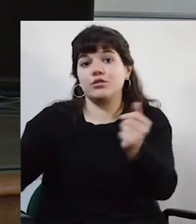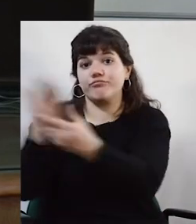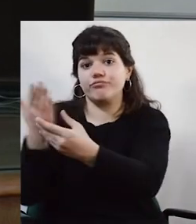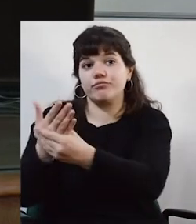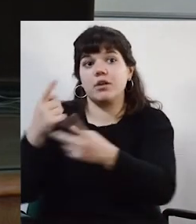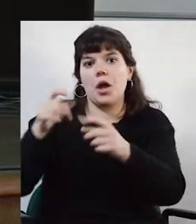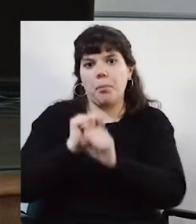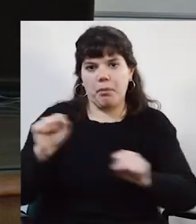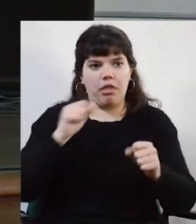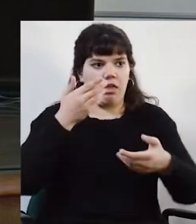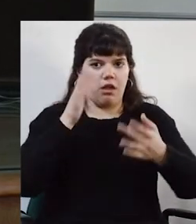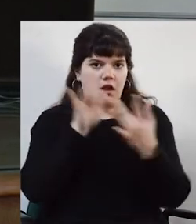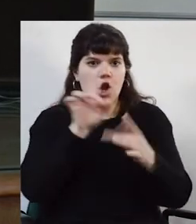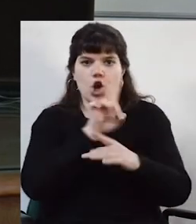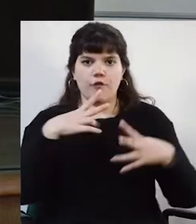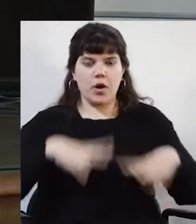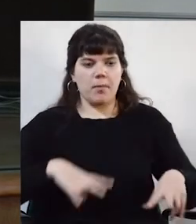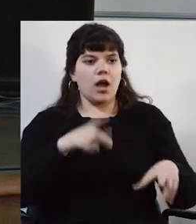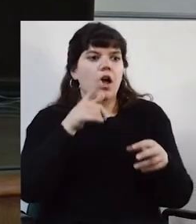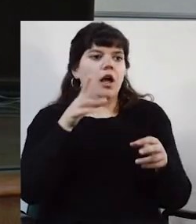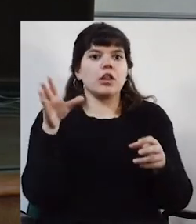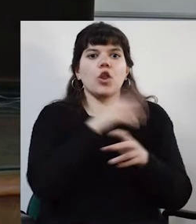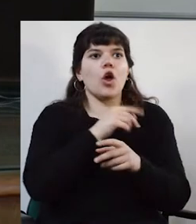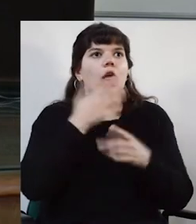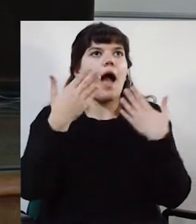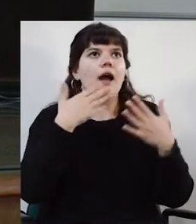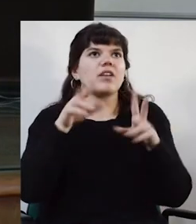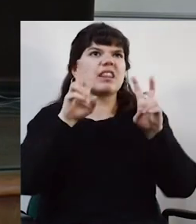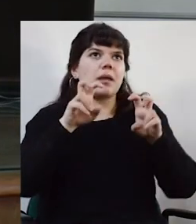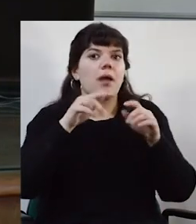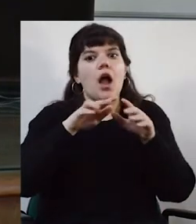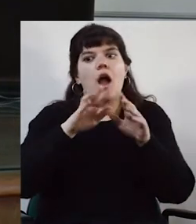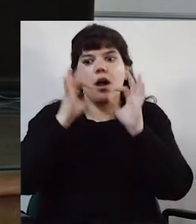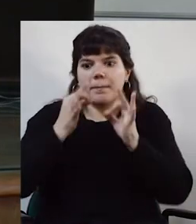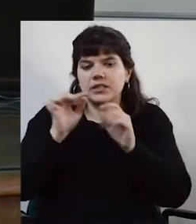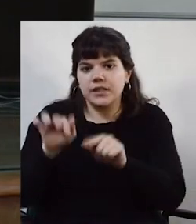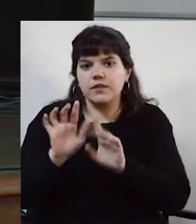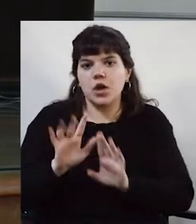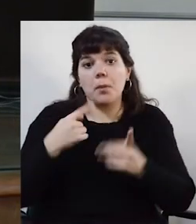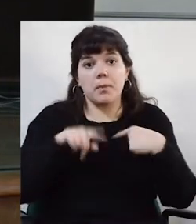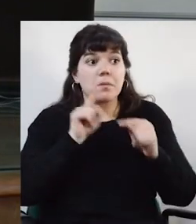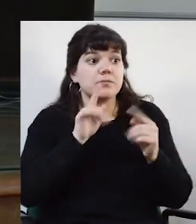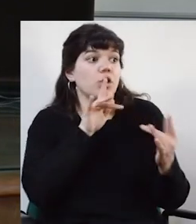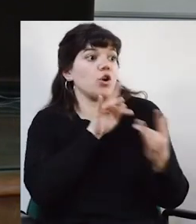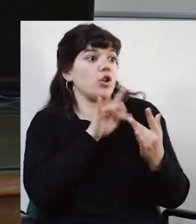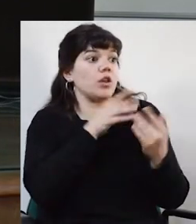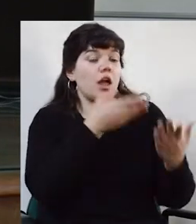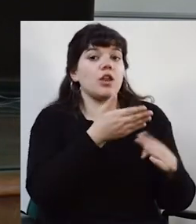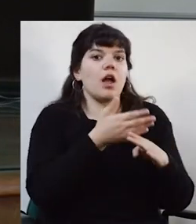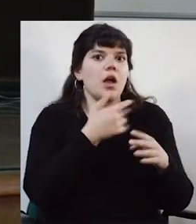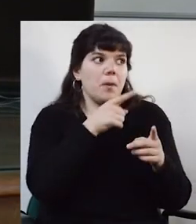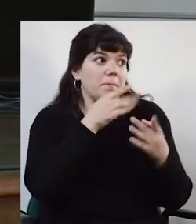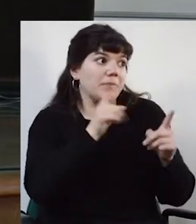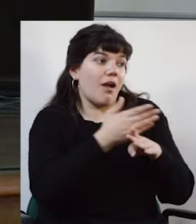red puede ser informal en el sentido de que nadie le llamó red de tal cosa, pero vos ves, a través de eso mismo que vos estás diciendo,